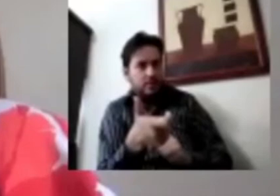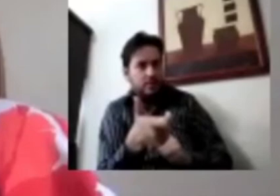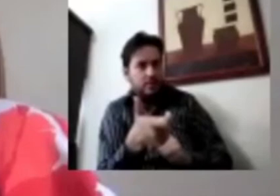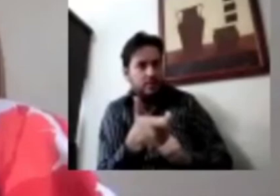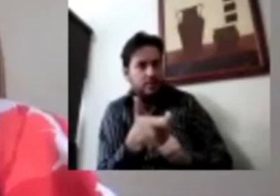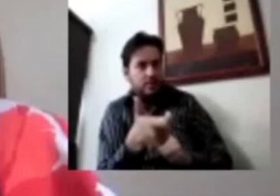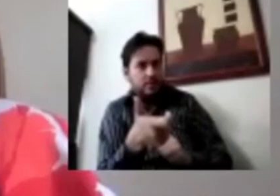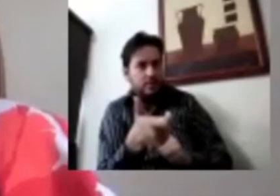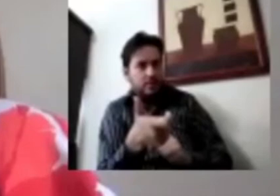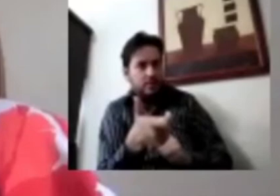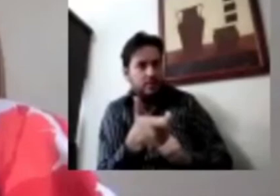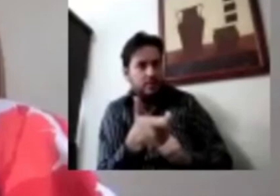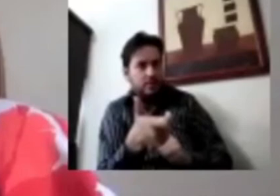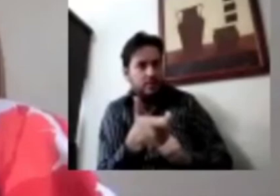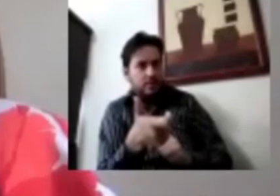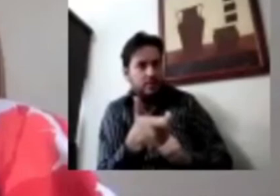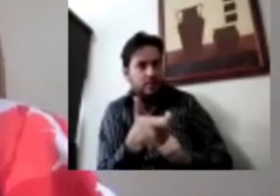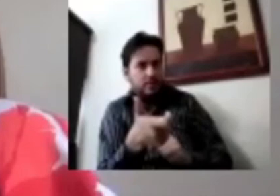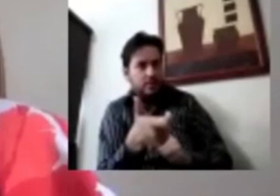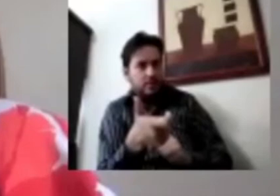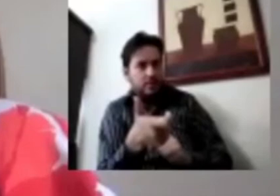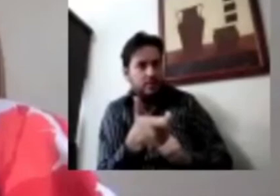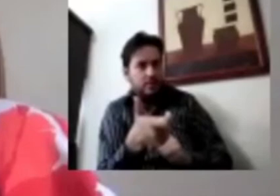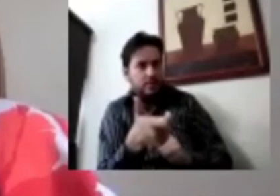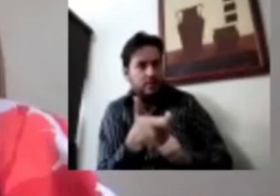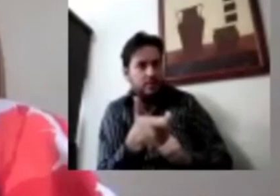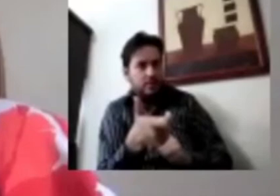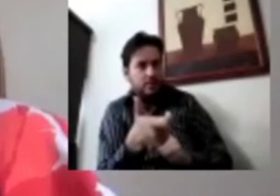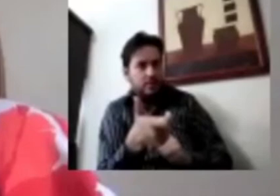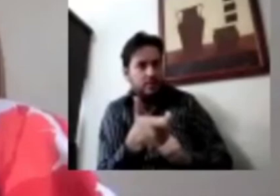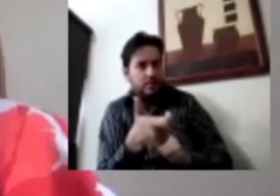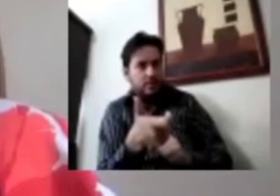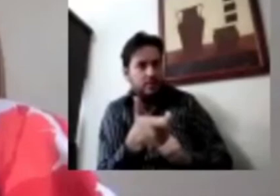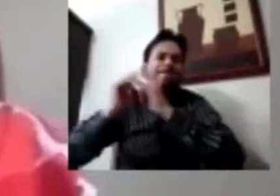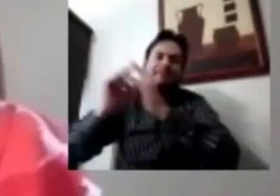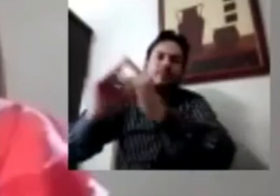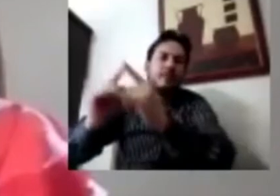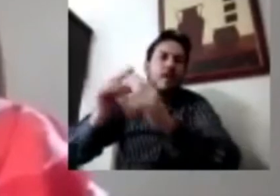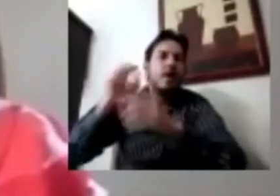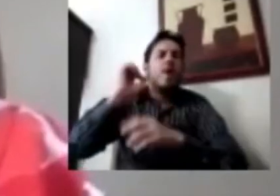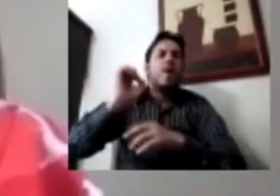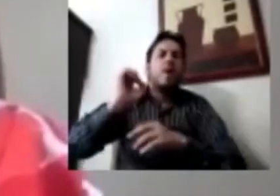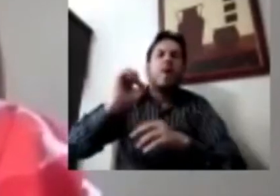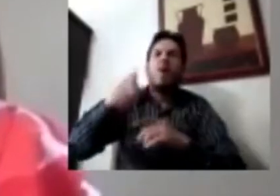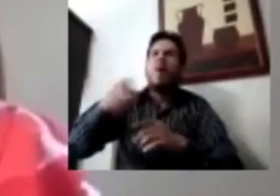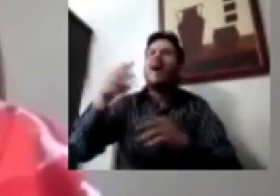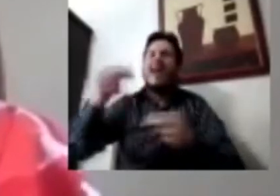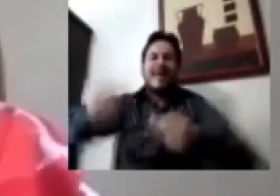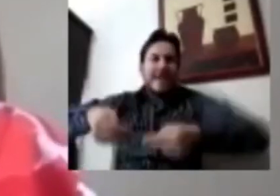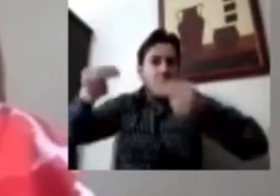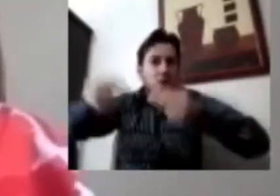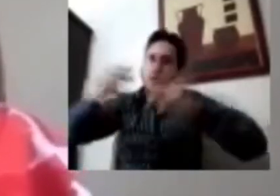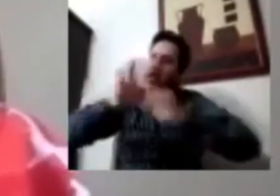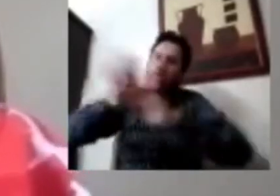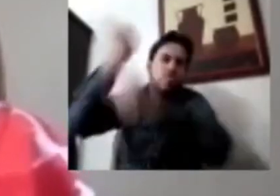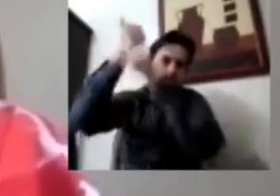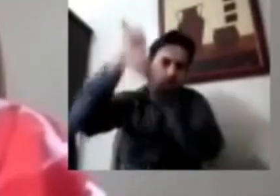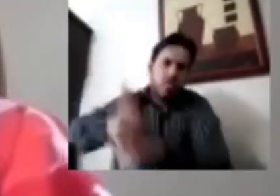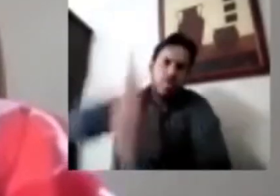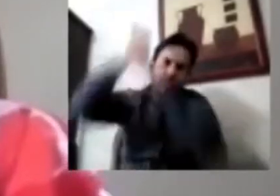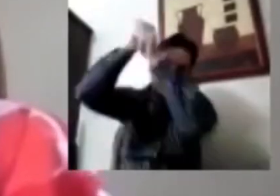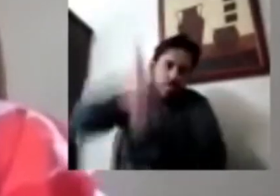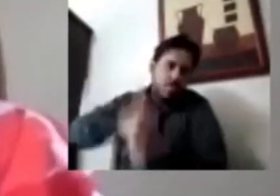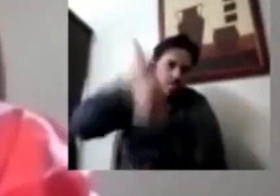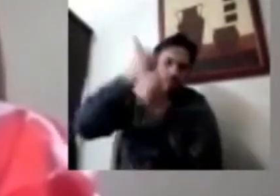son los trabajadores que están en el sector informal los que más están sufriendo esta pérdida de empleo.